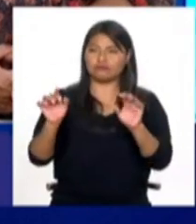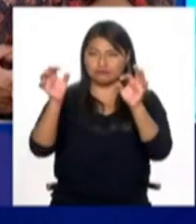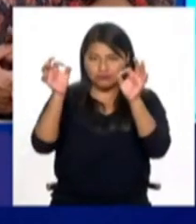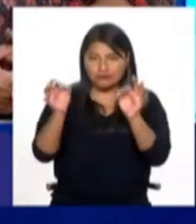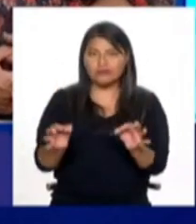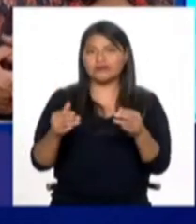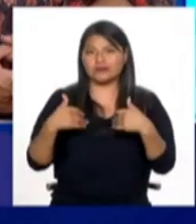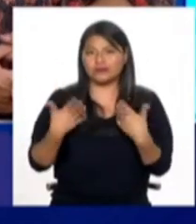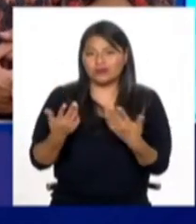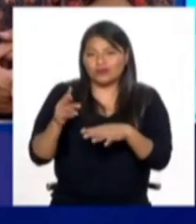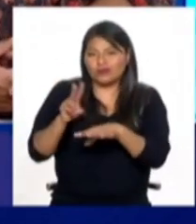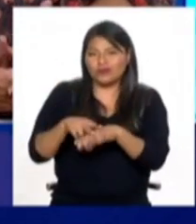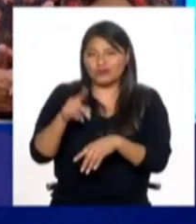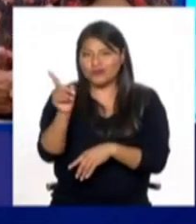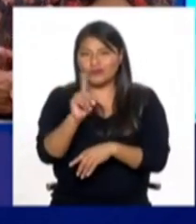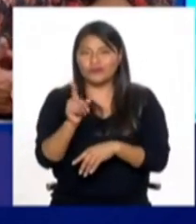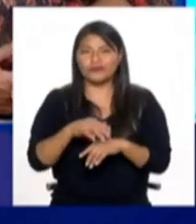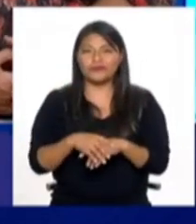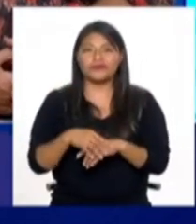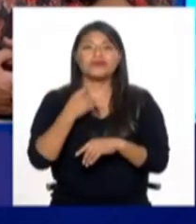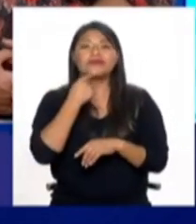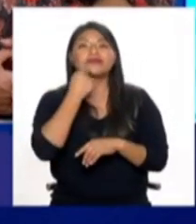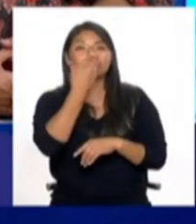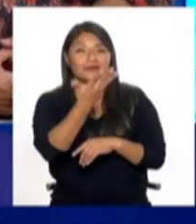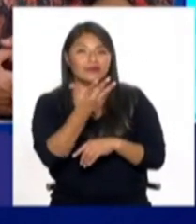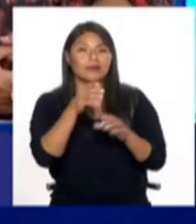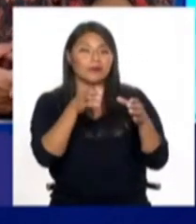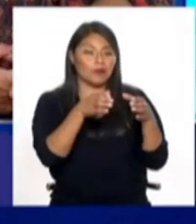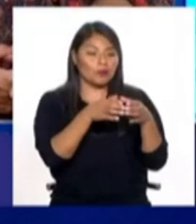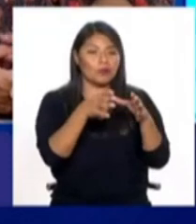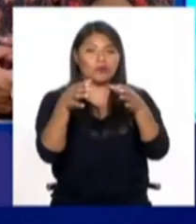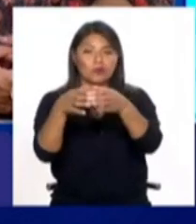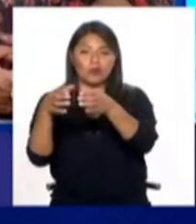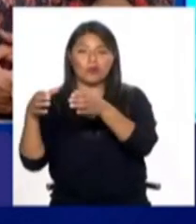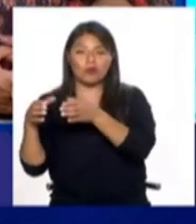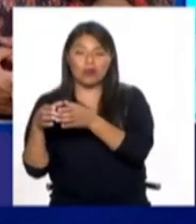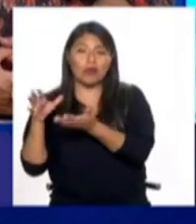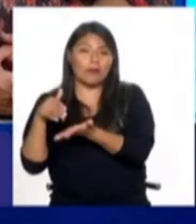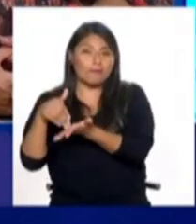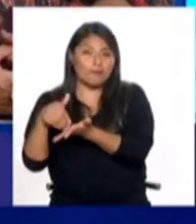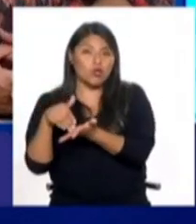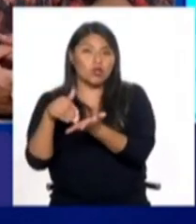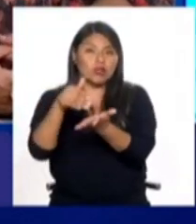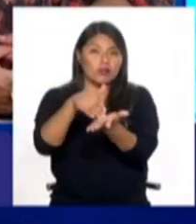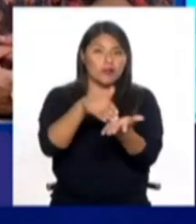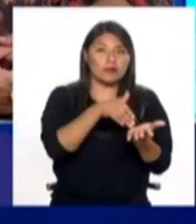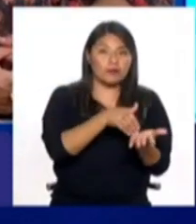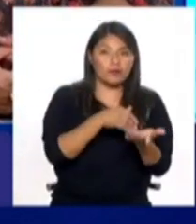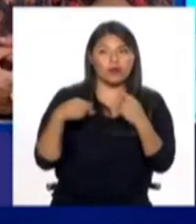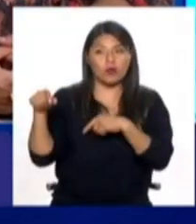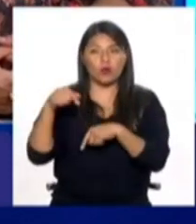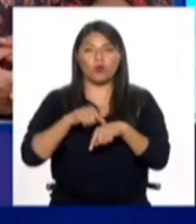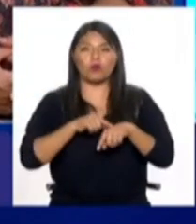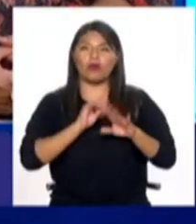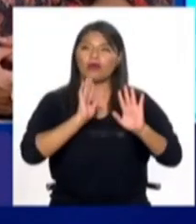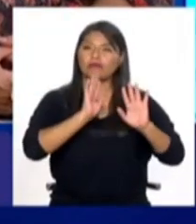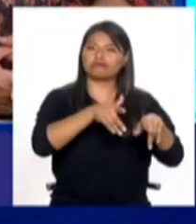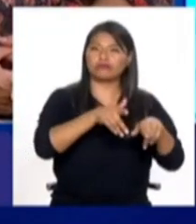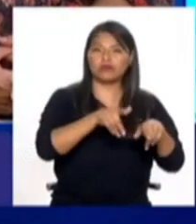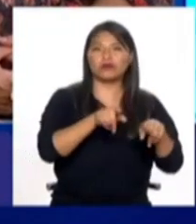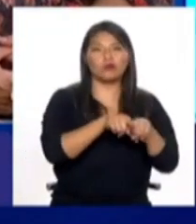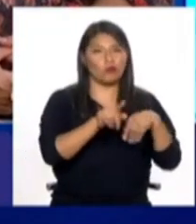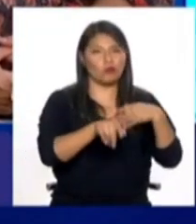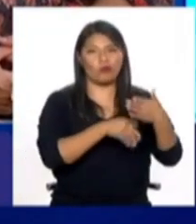enorme, porque como bien has indicado tú, al ser poblaciones vulnerables, si nosotros reforzamos los sesgos y el estereotipo, los condenamos